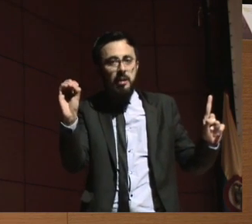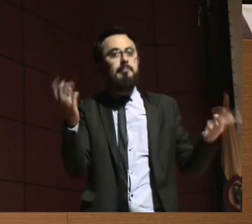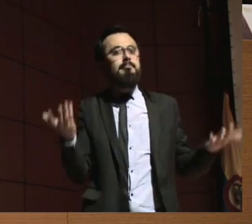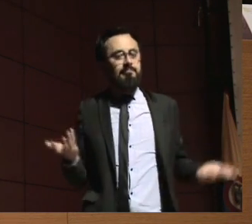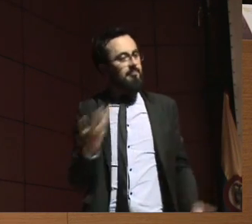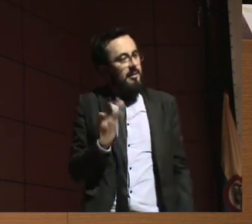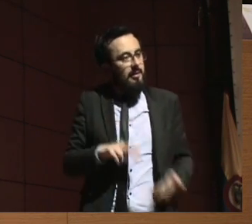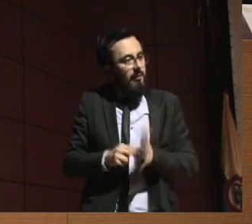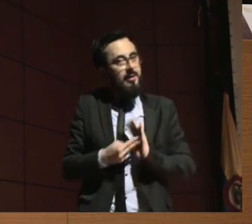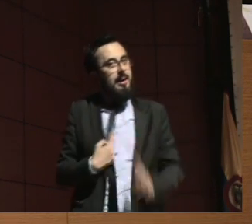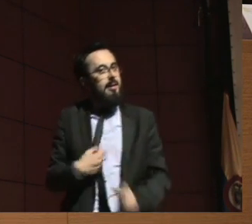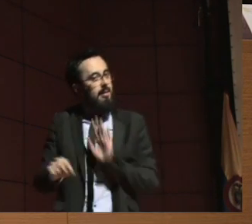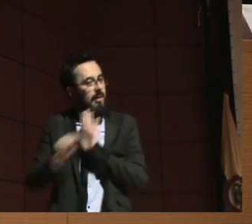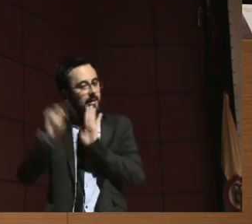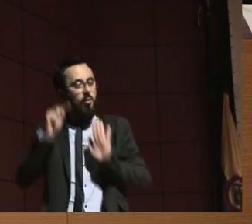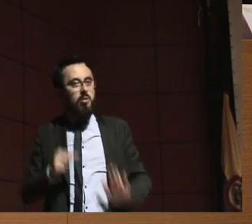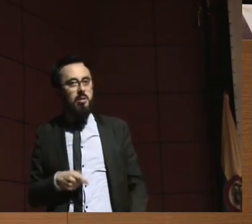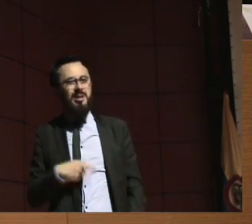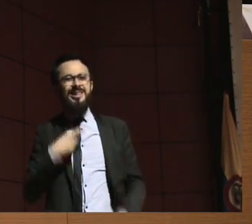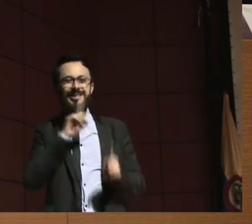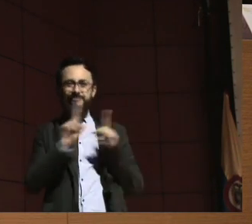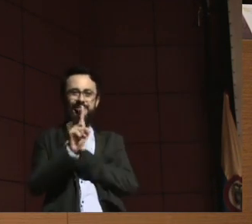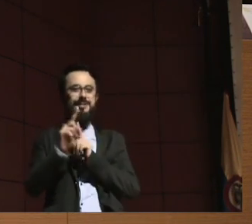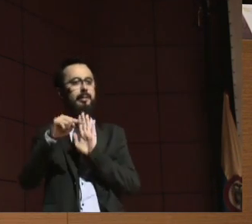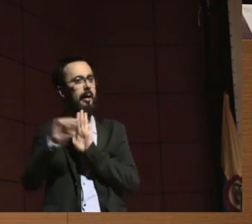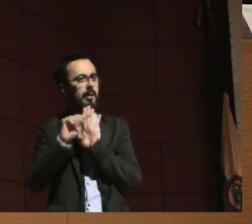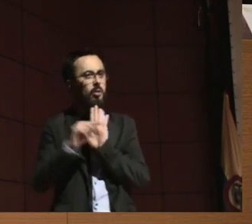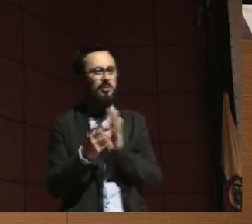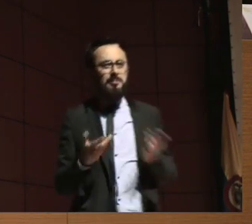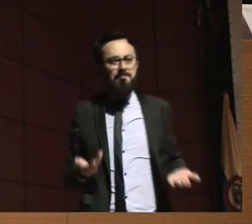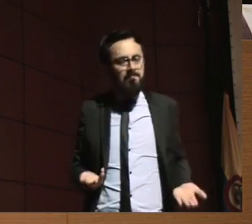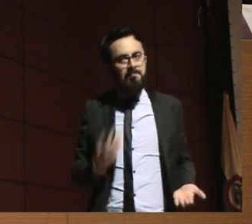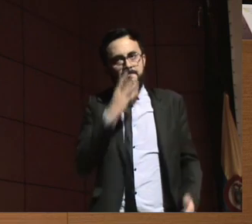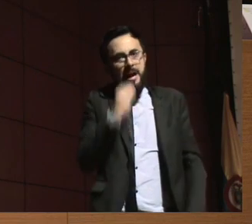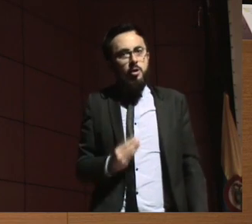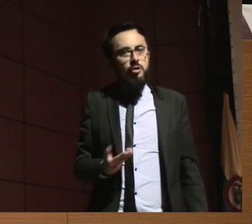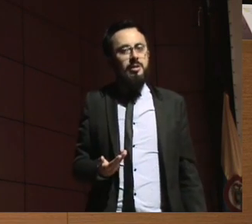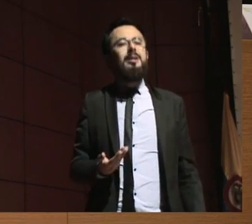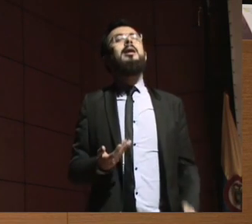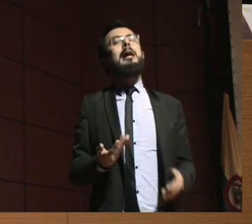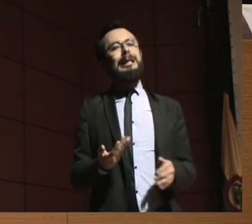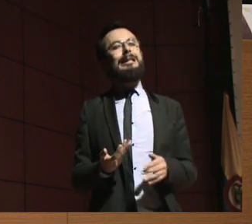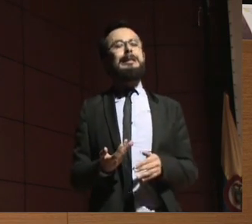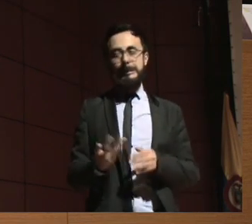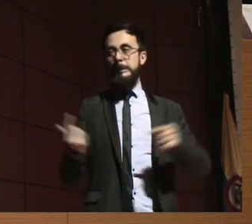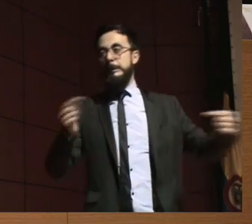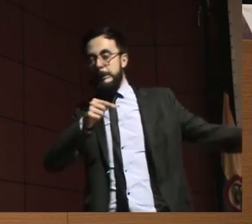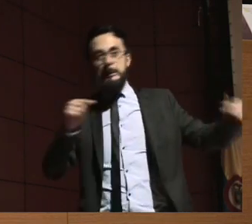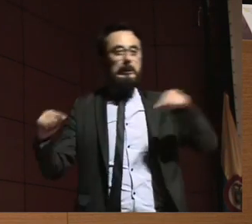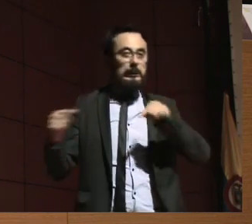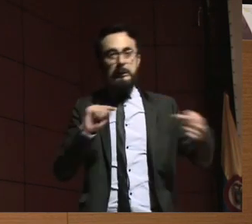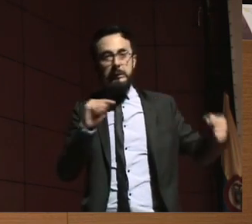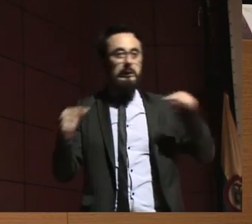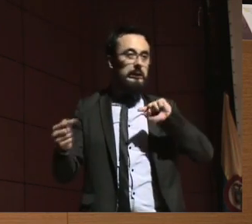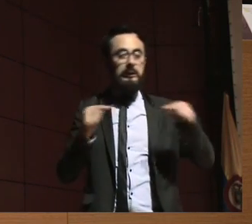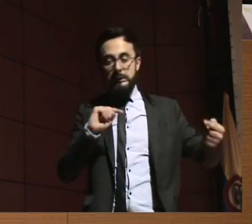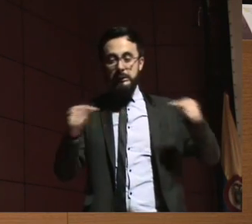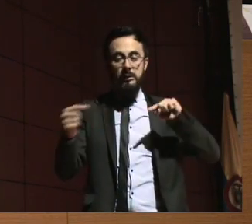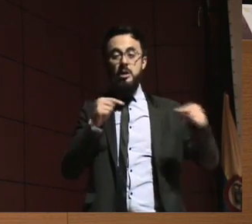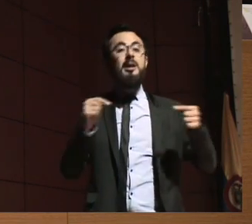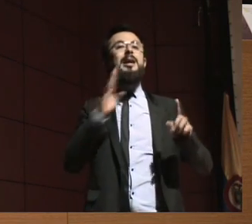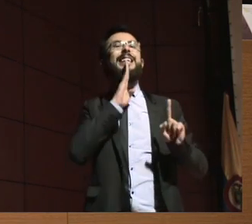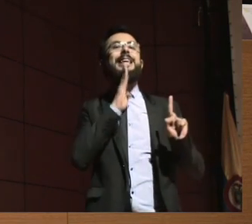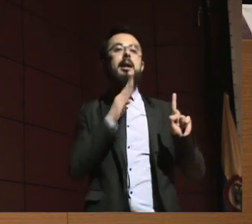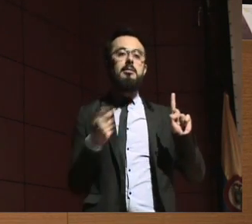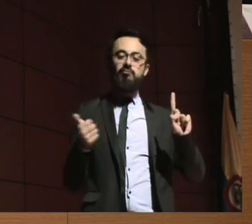la interdicción una vez más. Y ese es el rol actual y por eso existen todas estas pugnas por quien se nombra como curador o